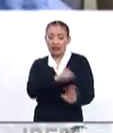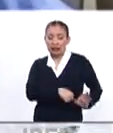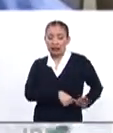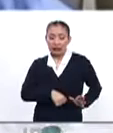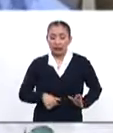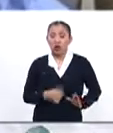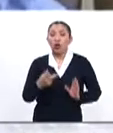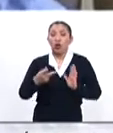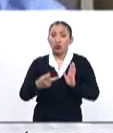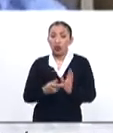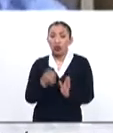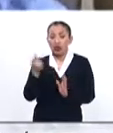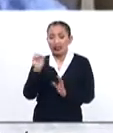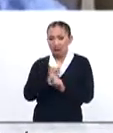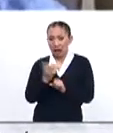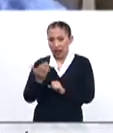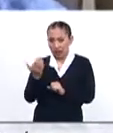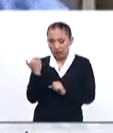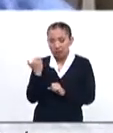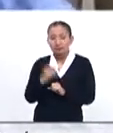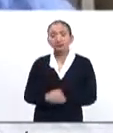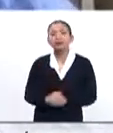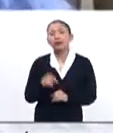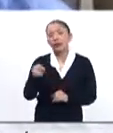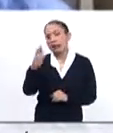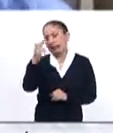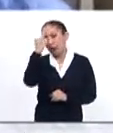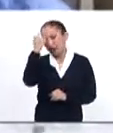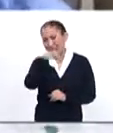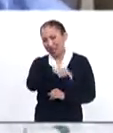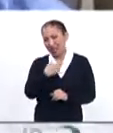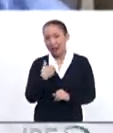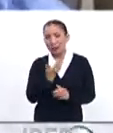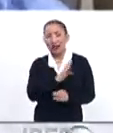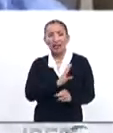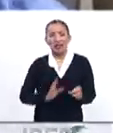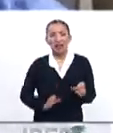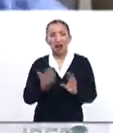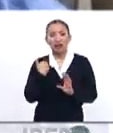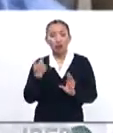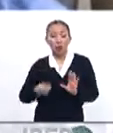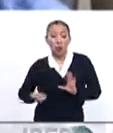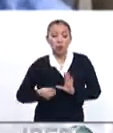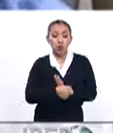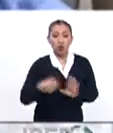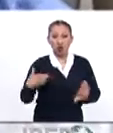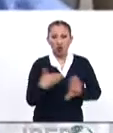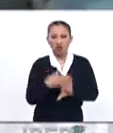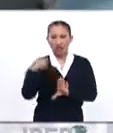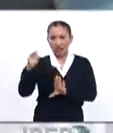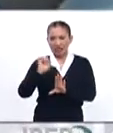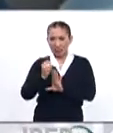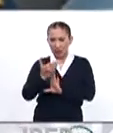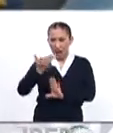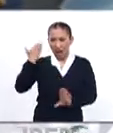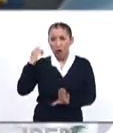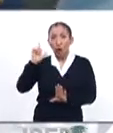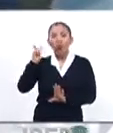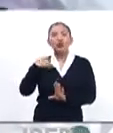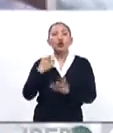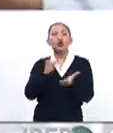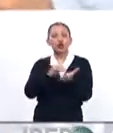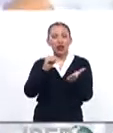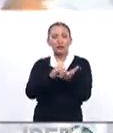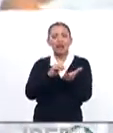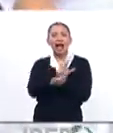cirugía a la que fue sometido la semana pasada. Hay que recordar que el mandatario se recupera tras un atentado en septiembre pasado, cuando